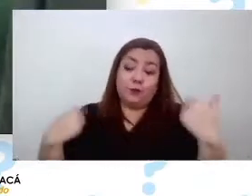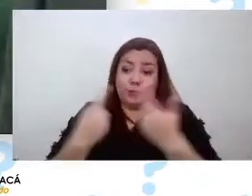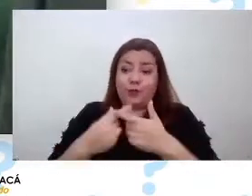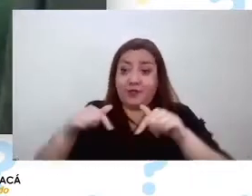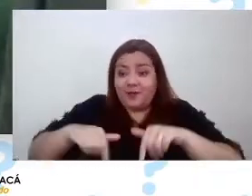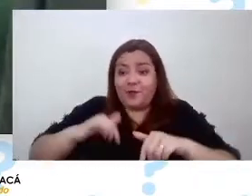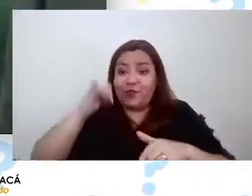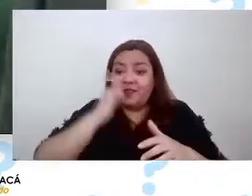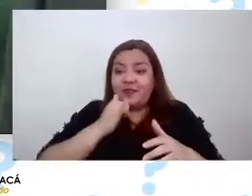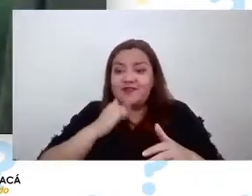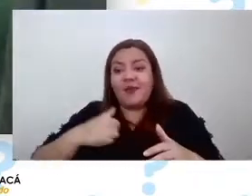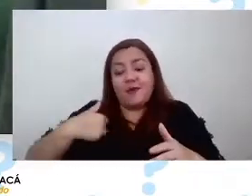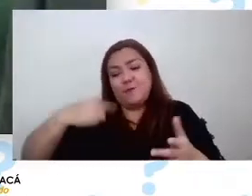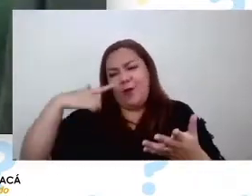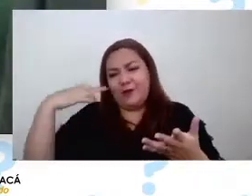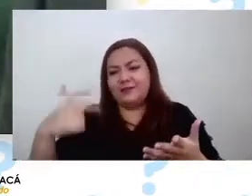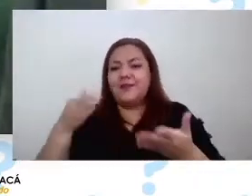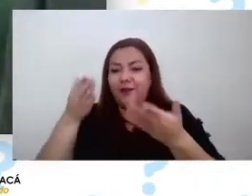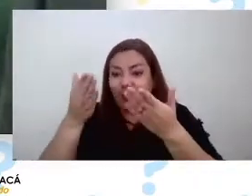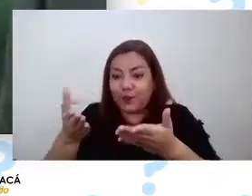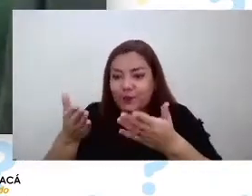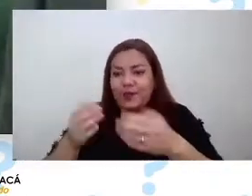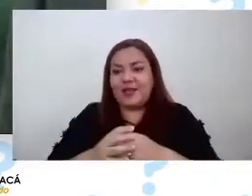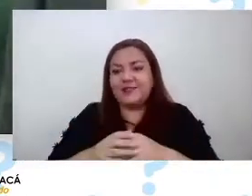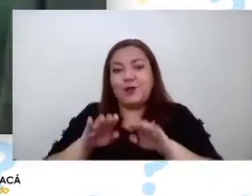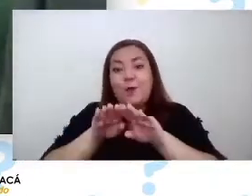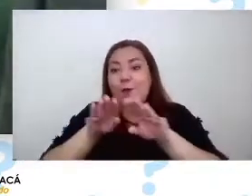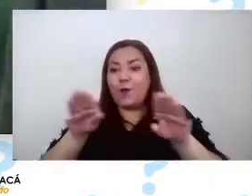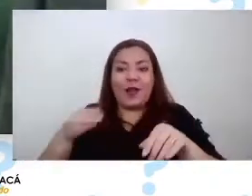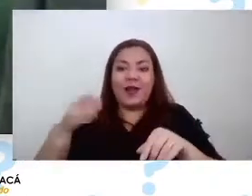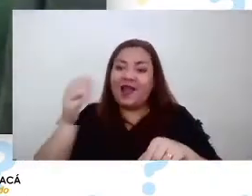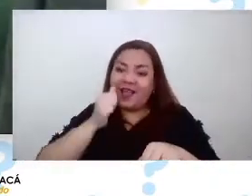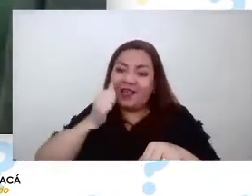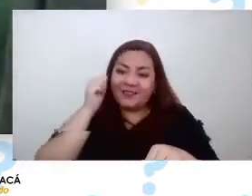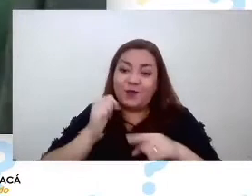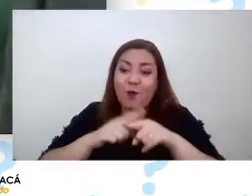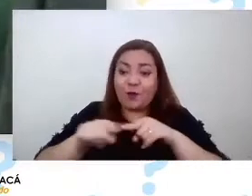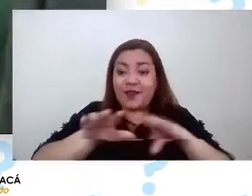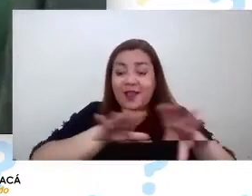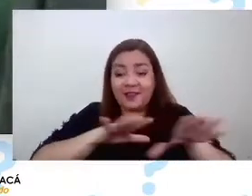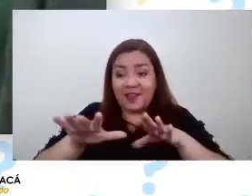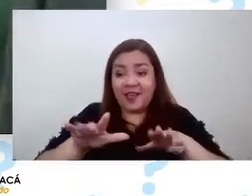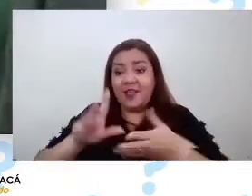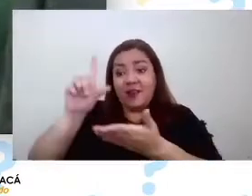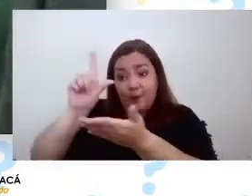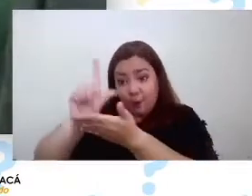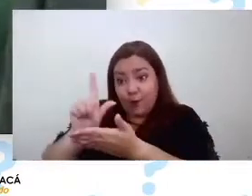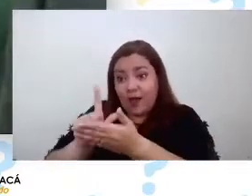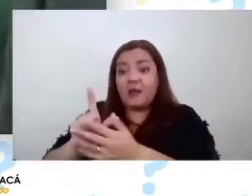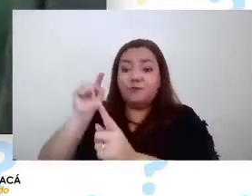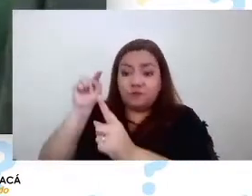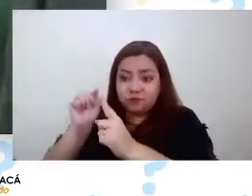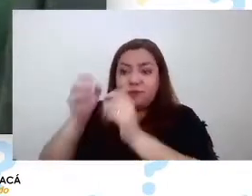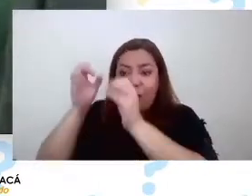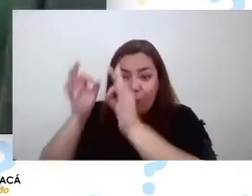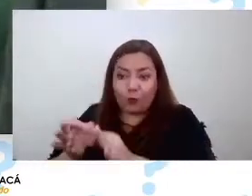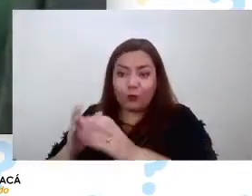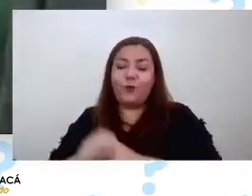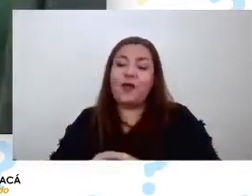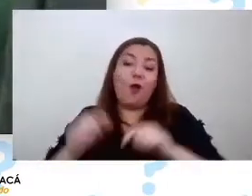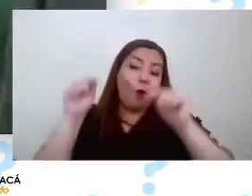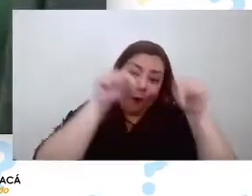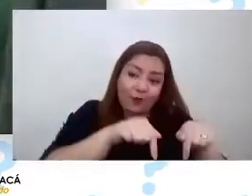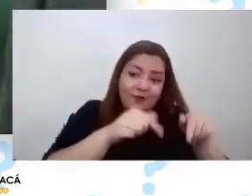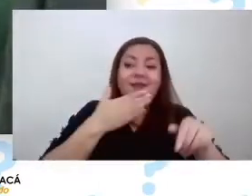bastante significativo también que así como ayer tuvimos otras actividades también remotas por ejemplo la del museo hoy